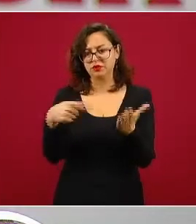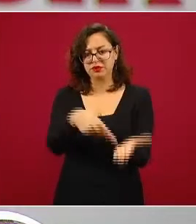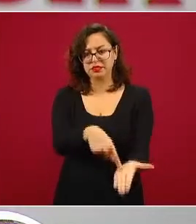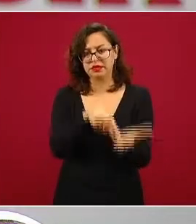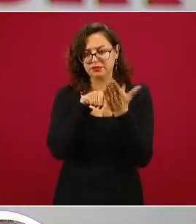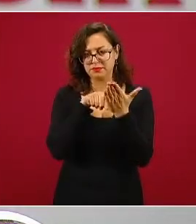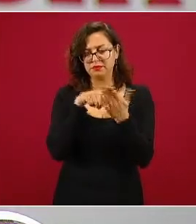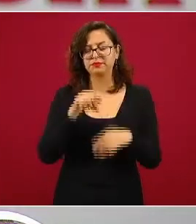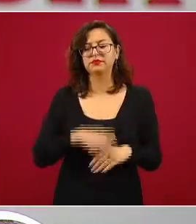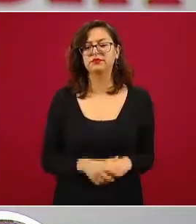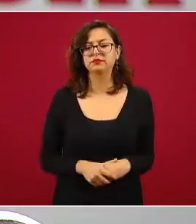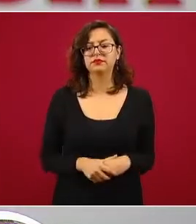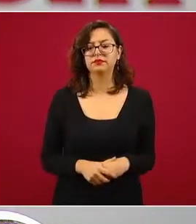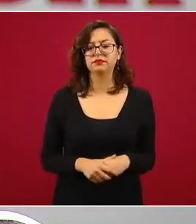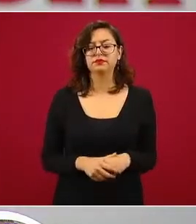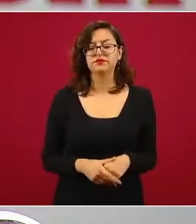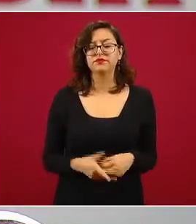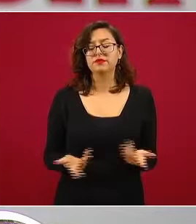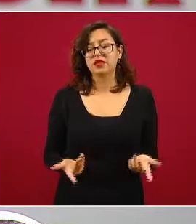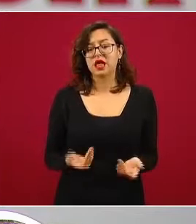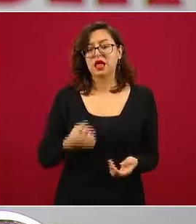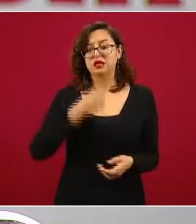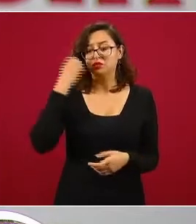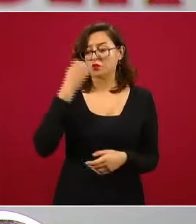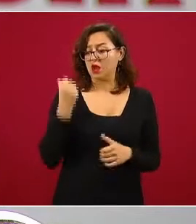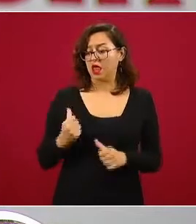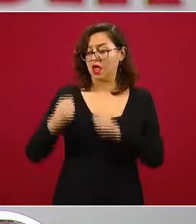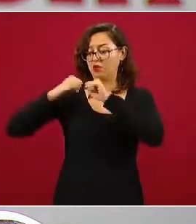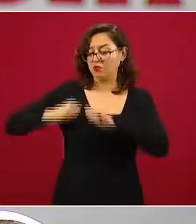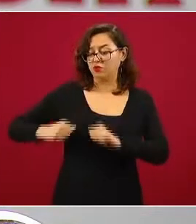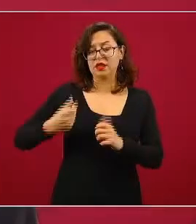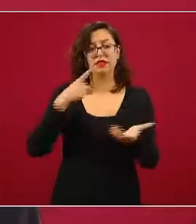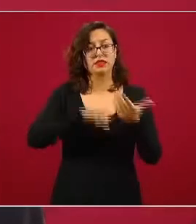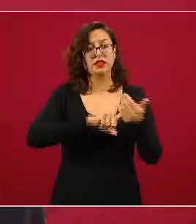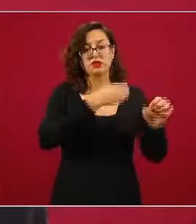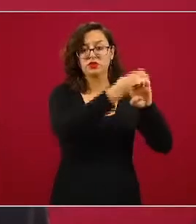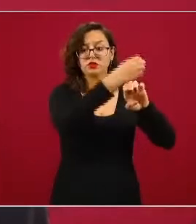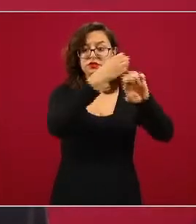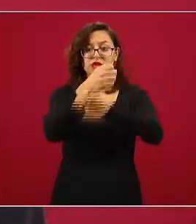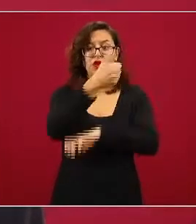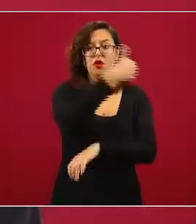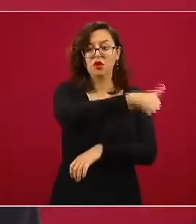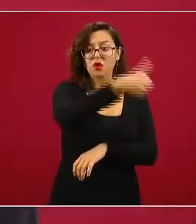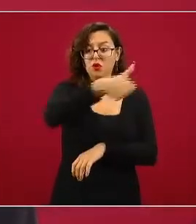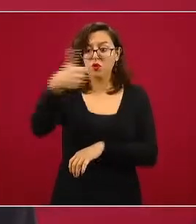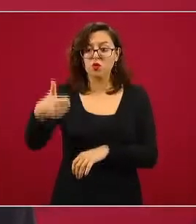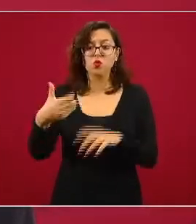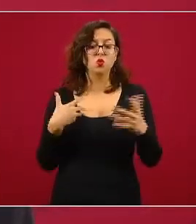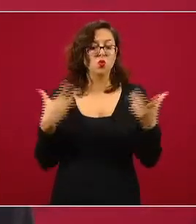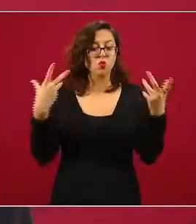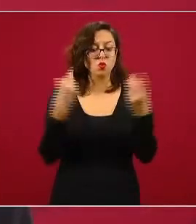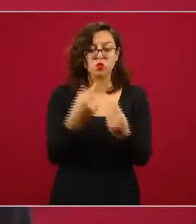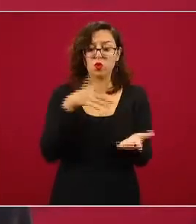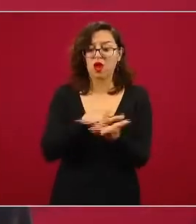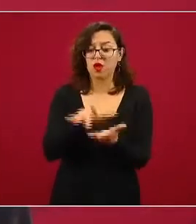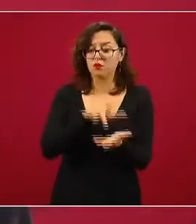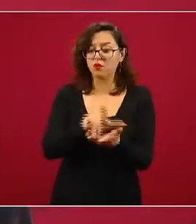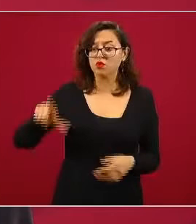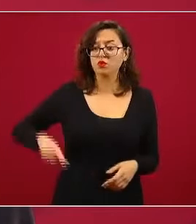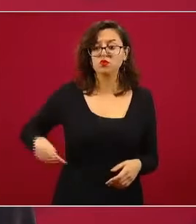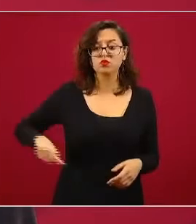Corresponderán a las autoridades educativas de las entidades federativas, con el apoyo del gobierno federal,